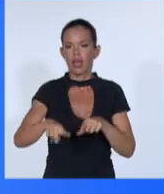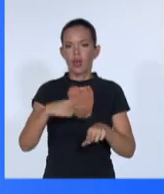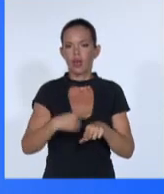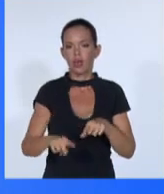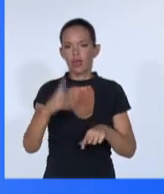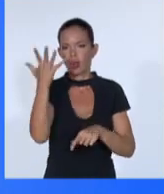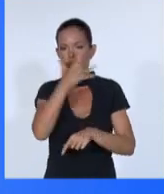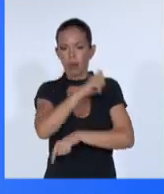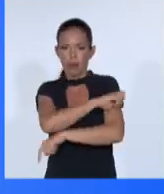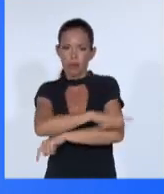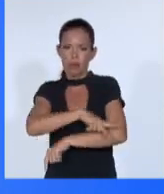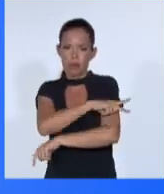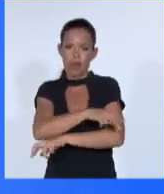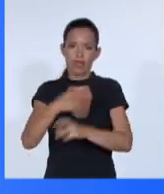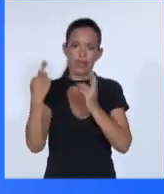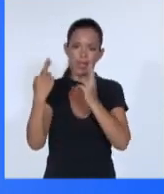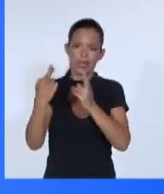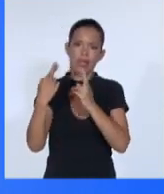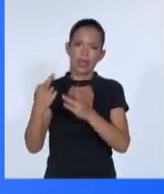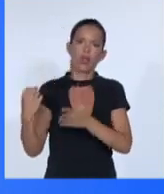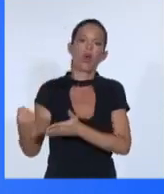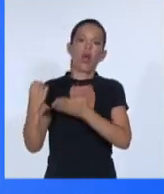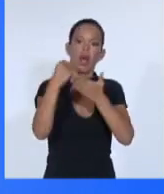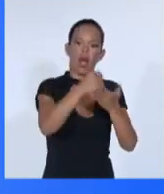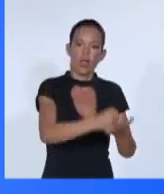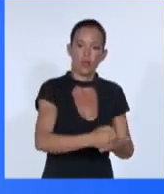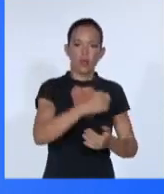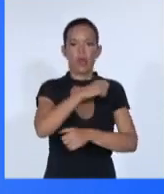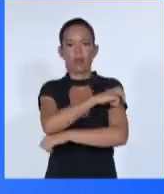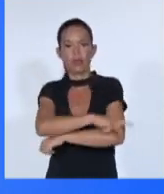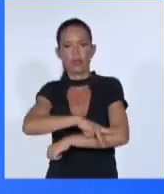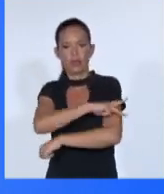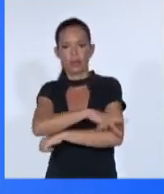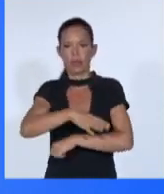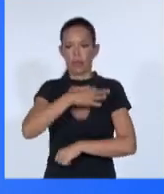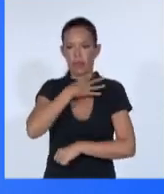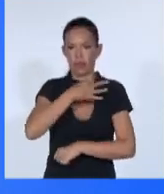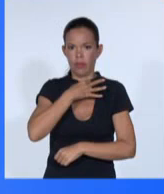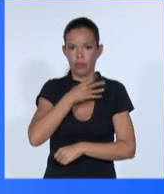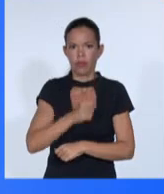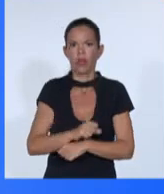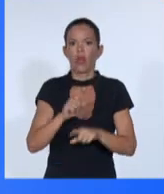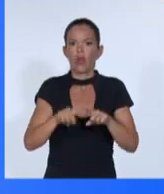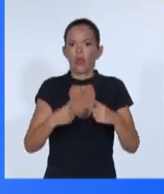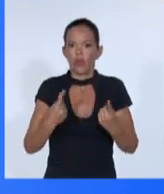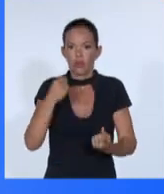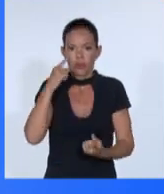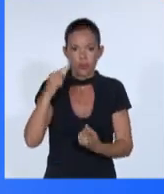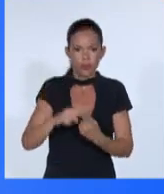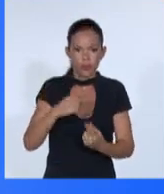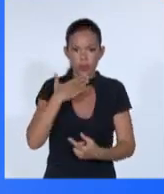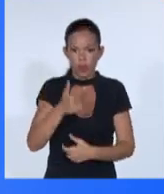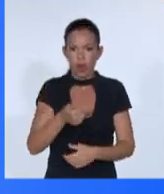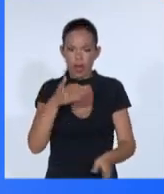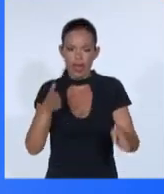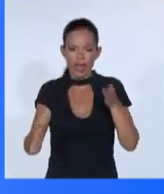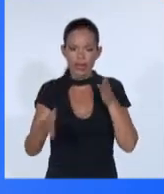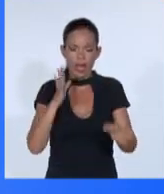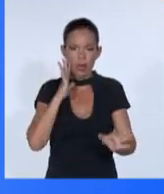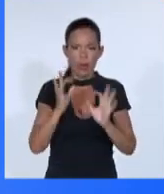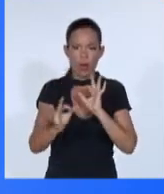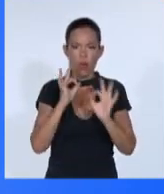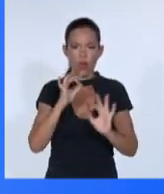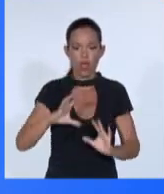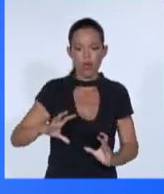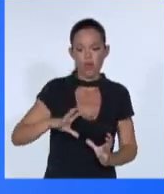desarrollados para combatir el cambio climático y al propio tiempo enfrentar nuestros desafíos en materia de desarrollo.